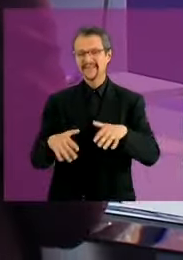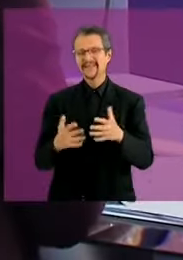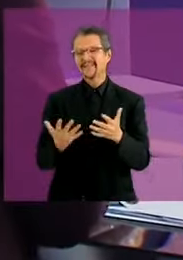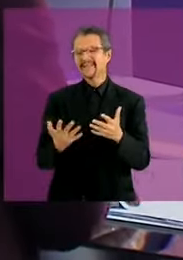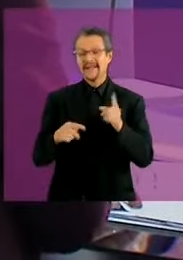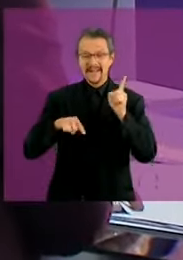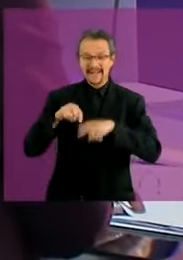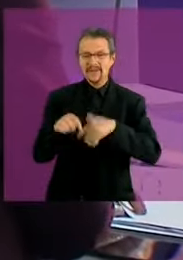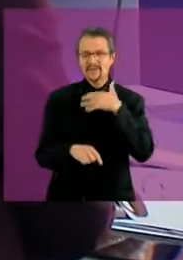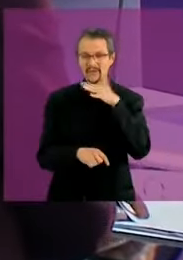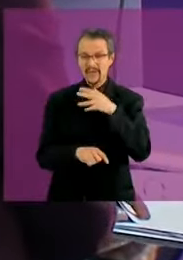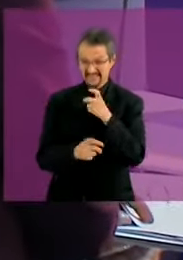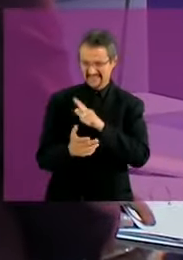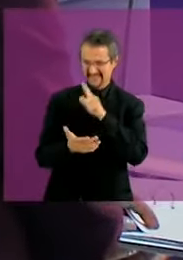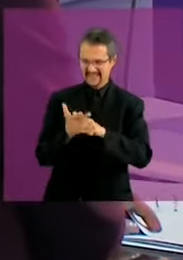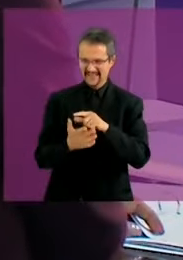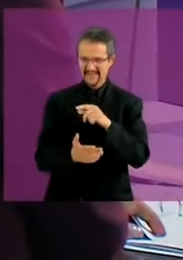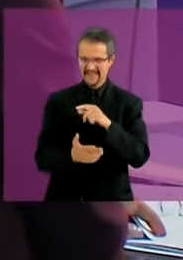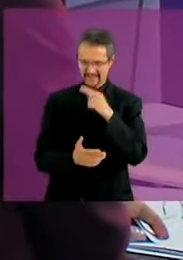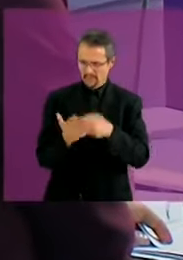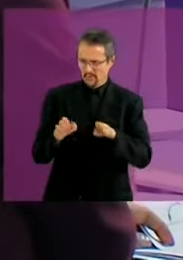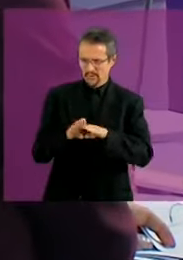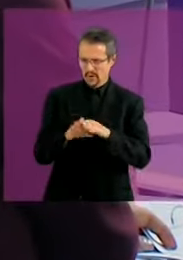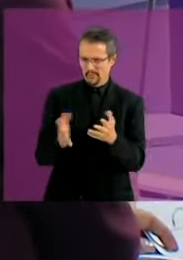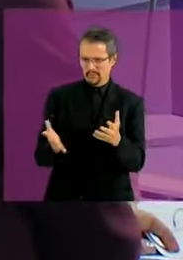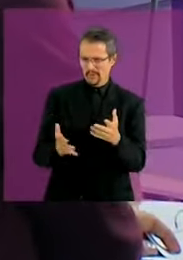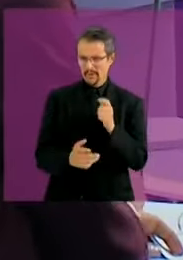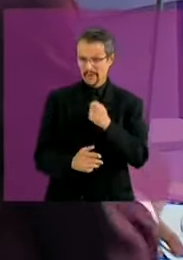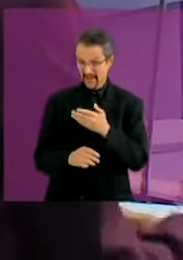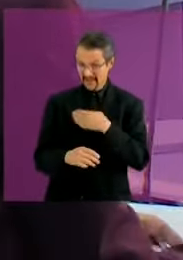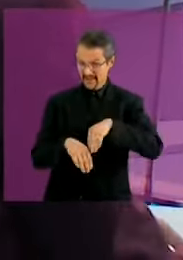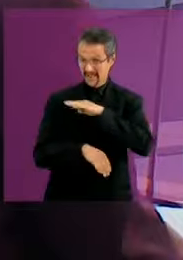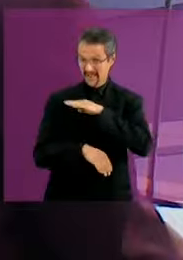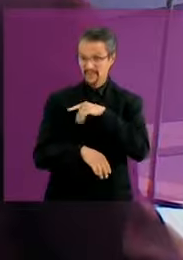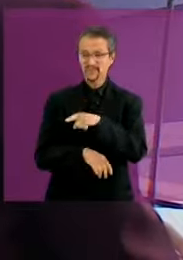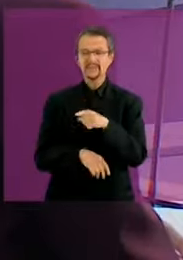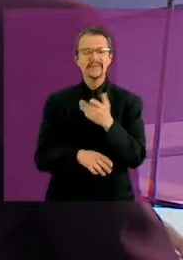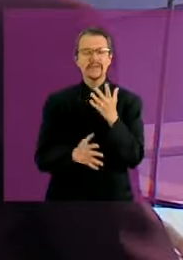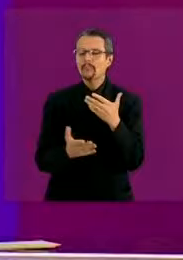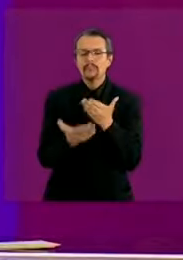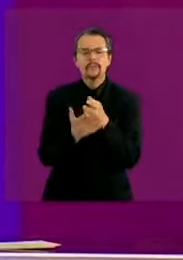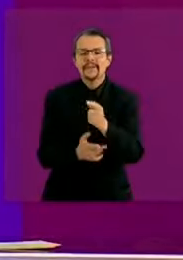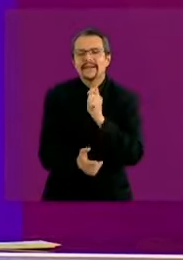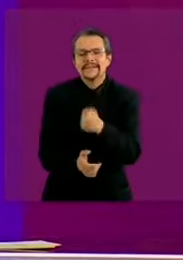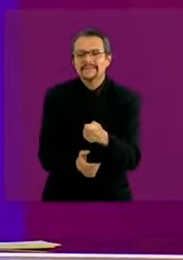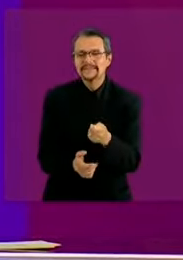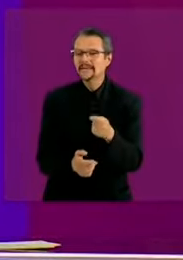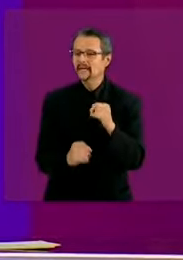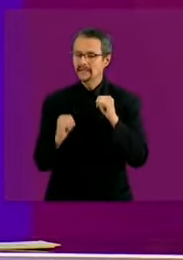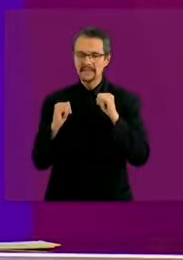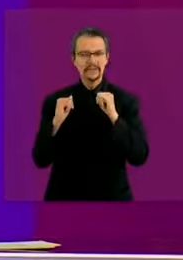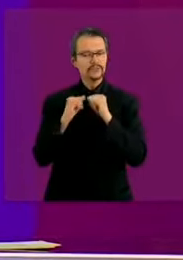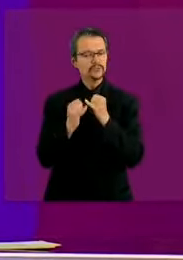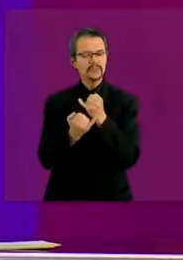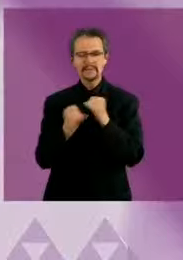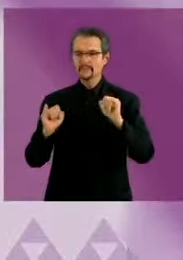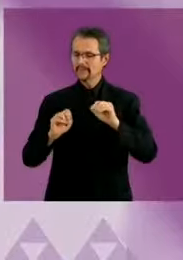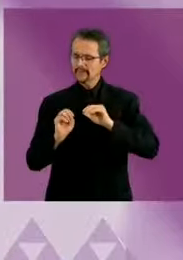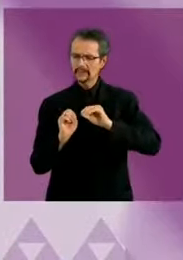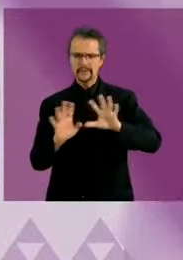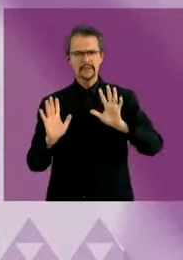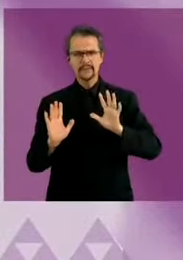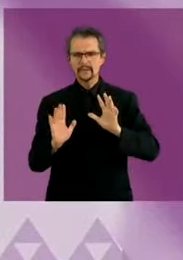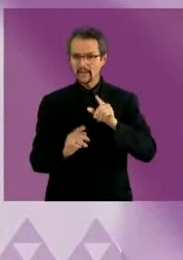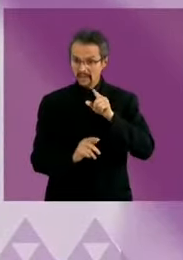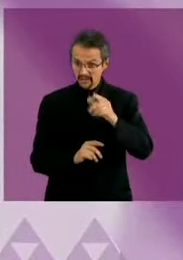¿Cómo que ella va a cuidar a quien le aplica la transparencia? ¿Qué propone? Autonomía plena y que los titulares de estas